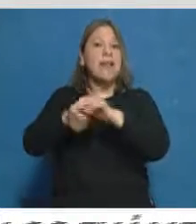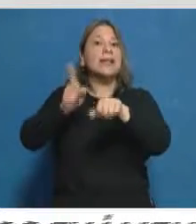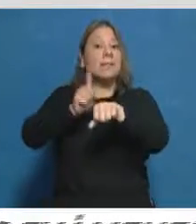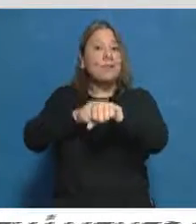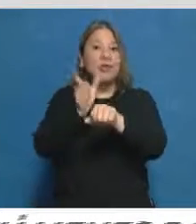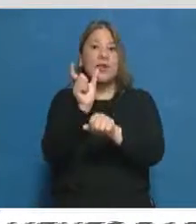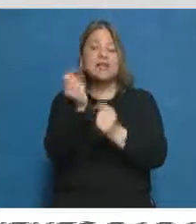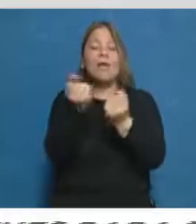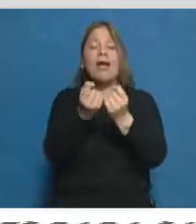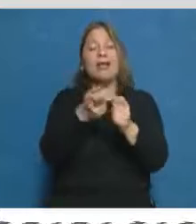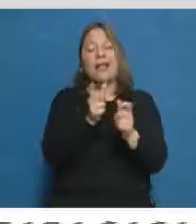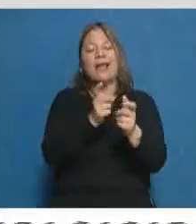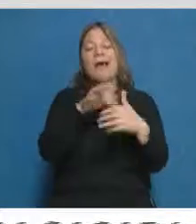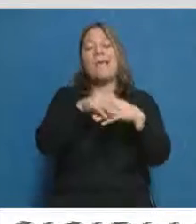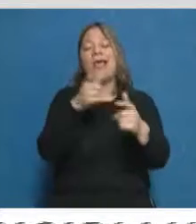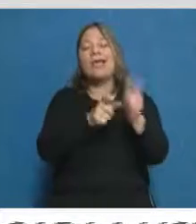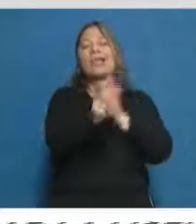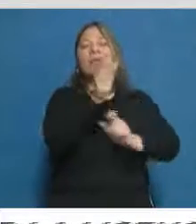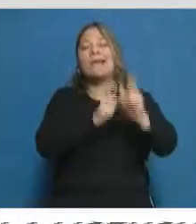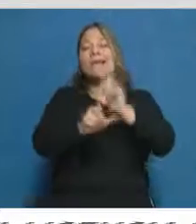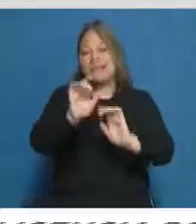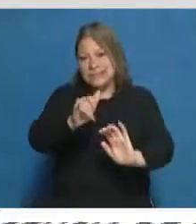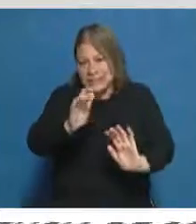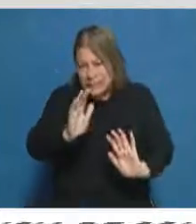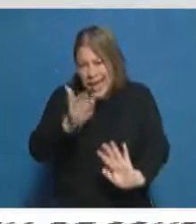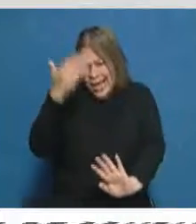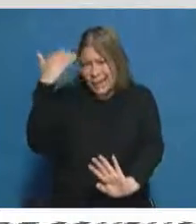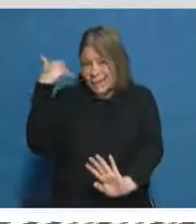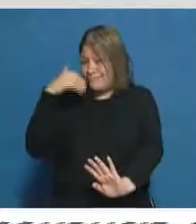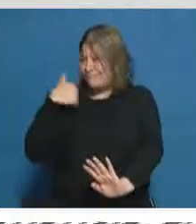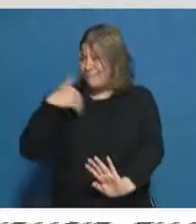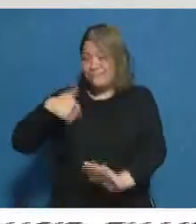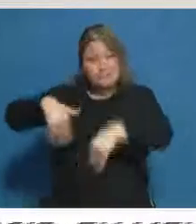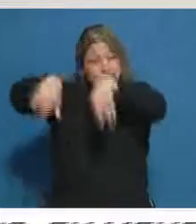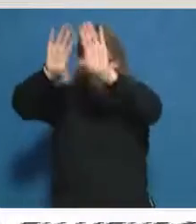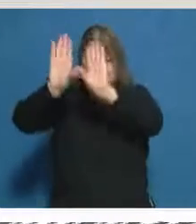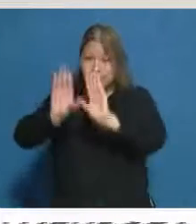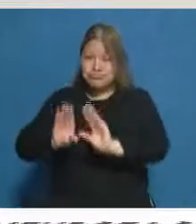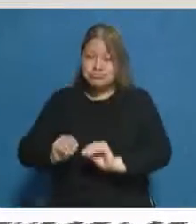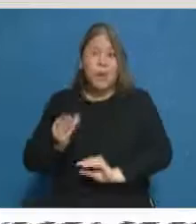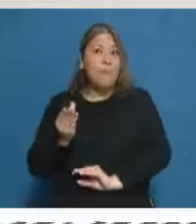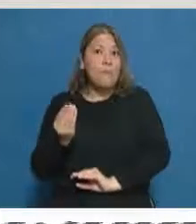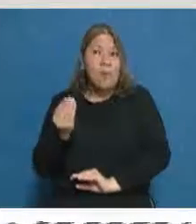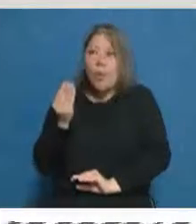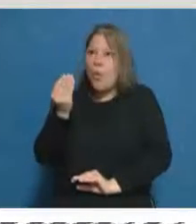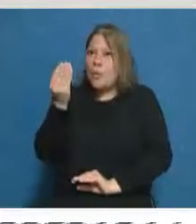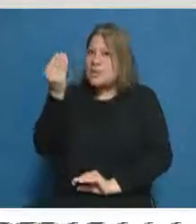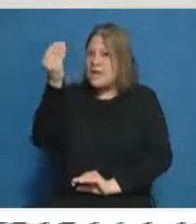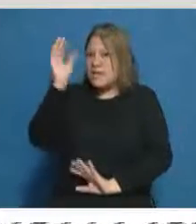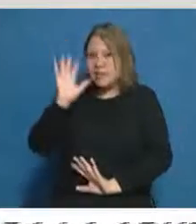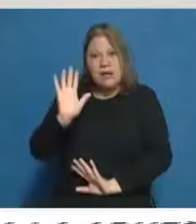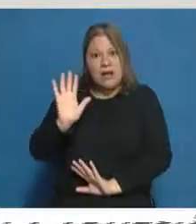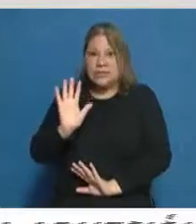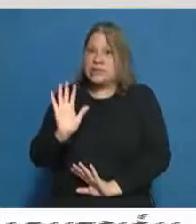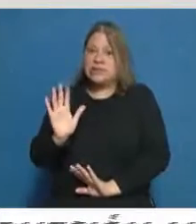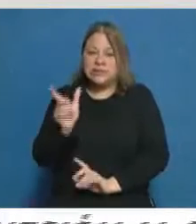licencias de conducir, que era algo que sucedía en todo el país y que muchas veces se manejaba de forma